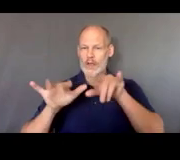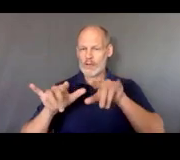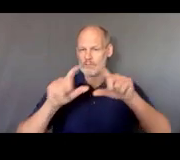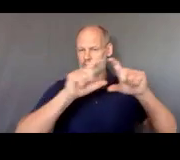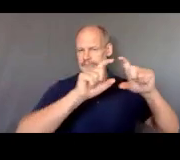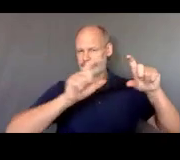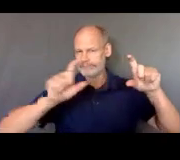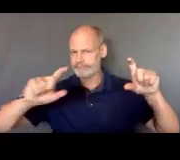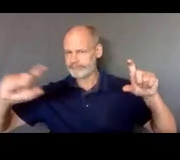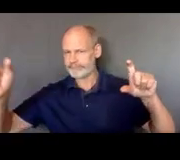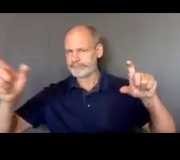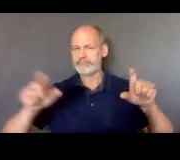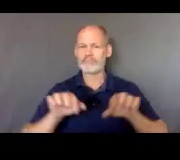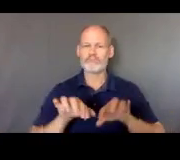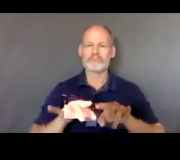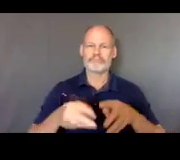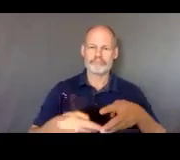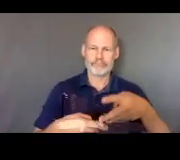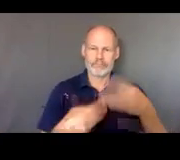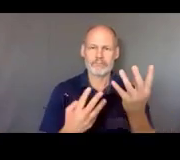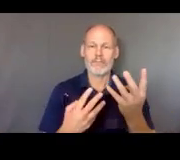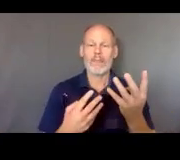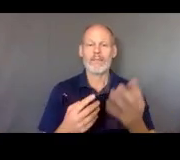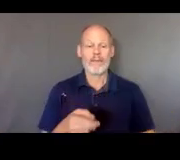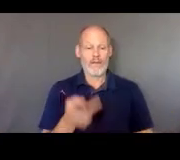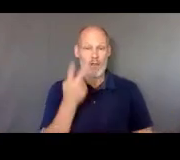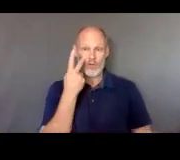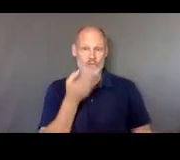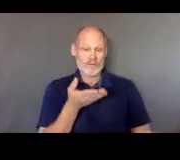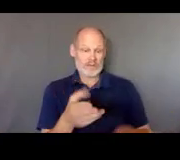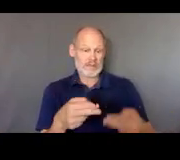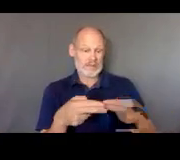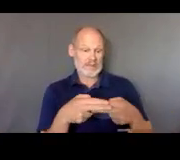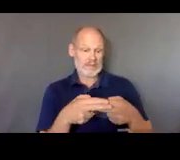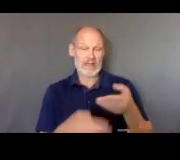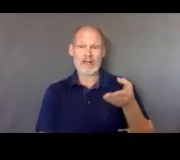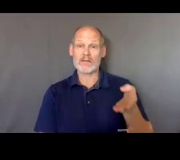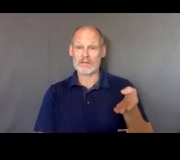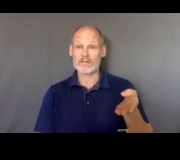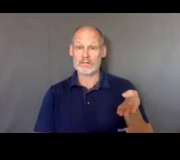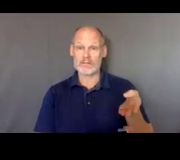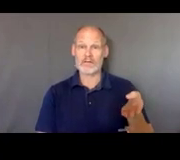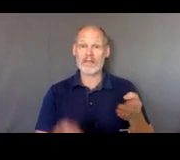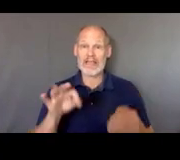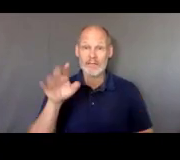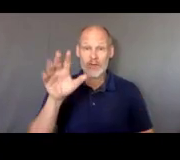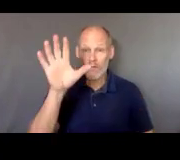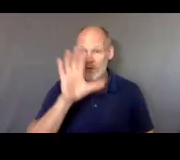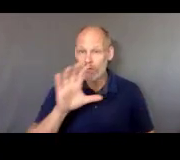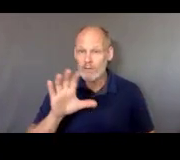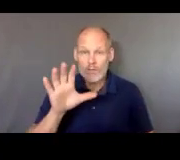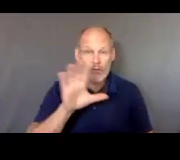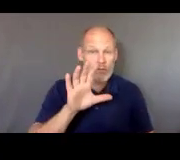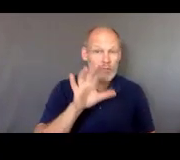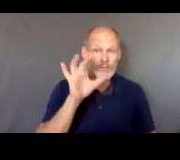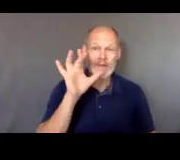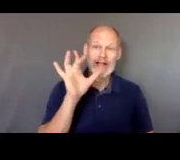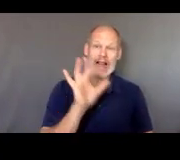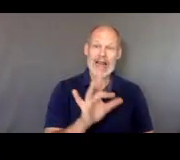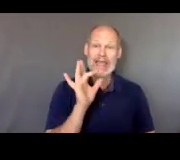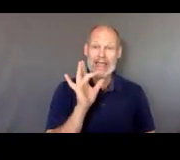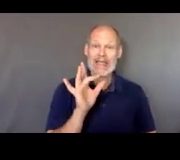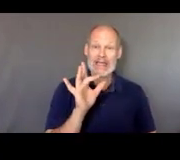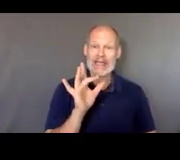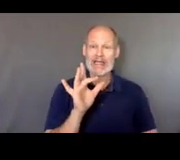teamchild.org y como ven en la pantalla si ustedes hacen clic en en la parte